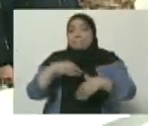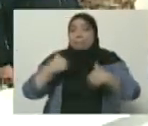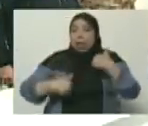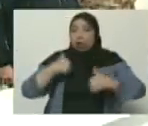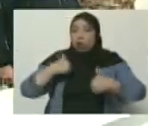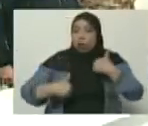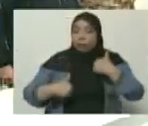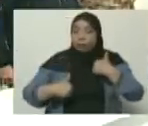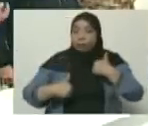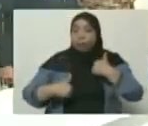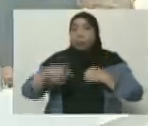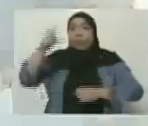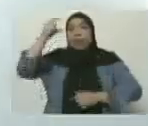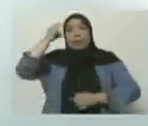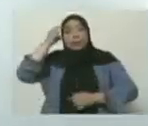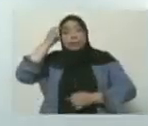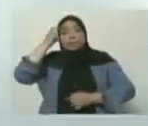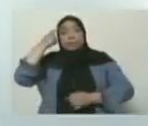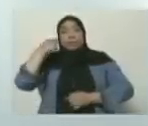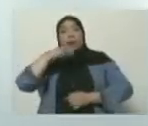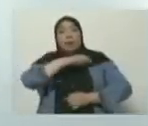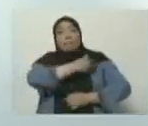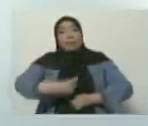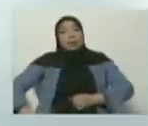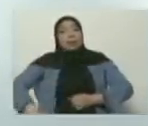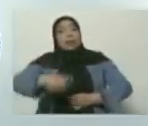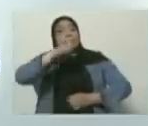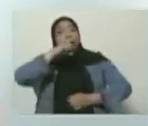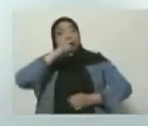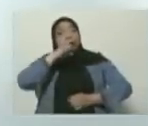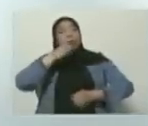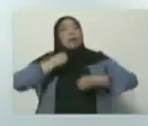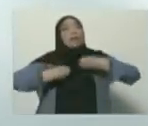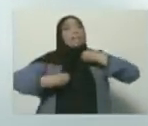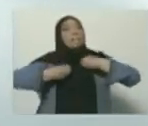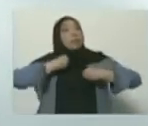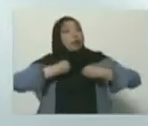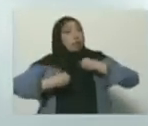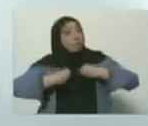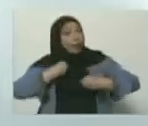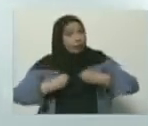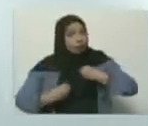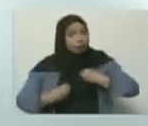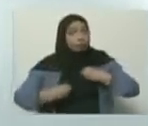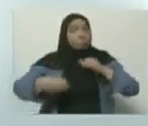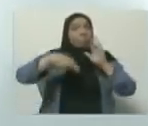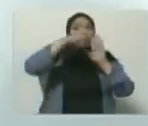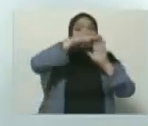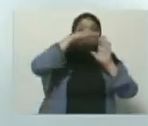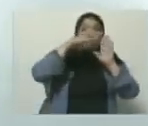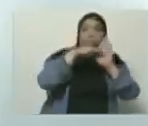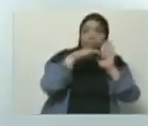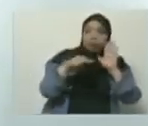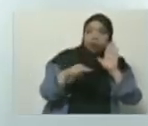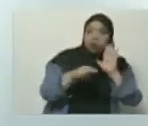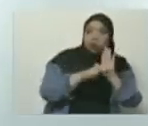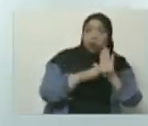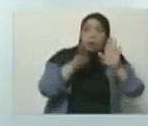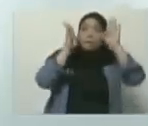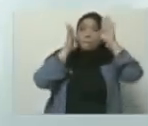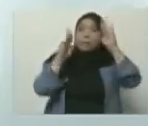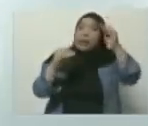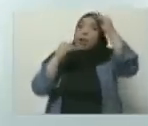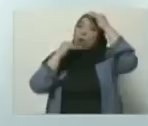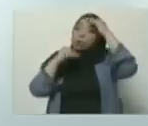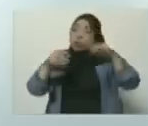lo tanto, el presidente ha tomado algunas prevenciones, medidas que debe acatar la población,